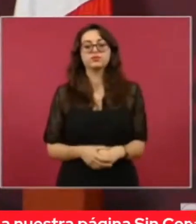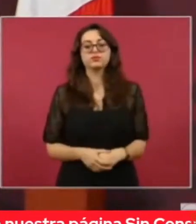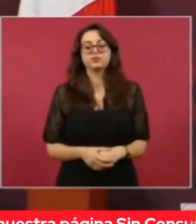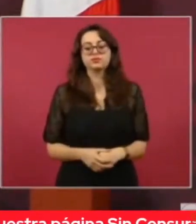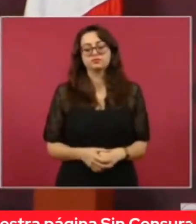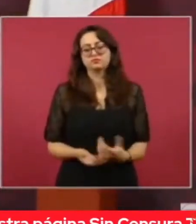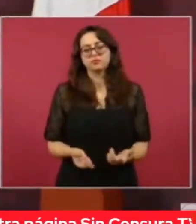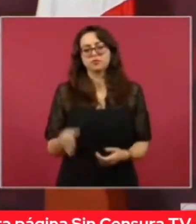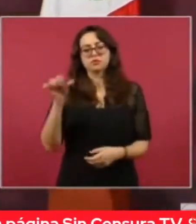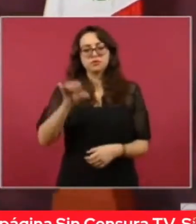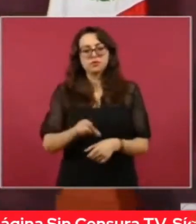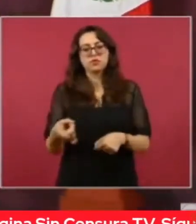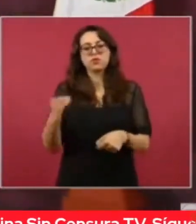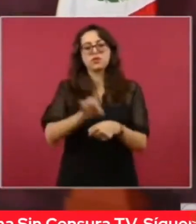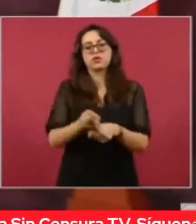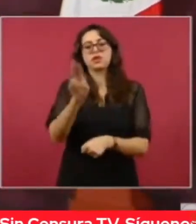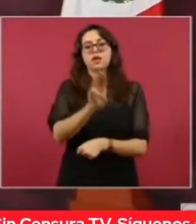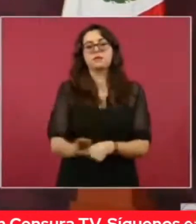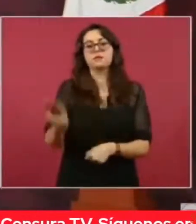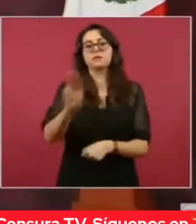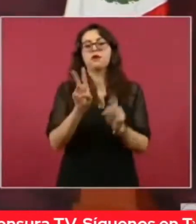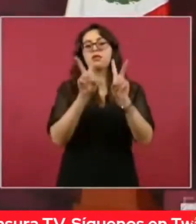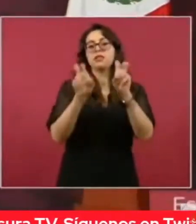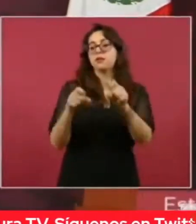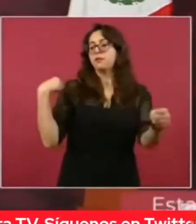quién es quién en las mentiras de la semana,